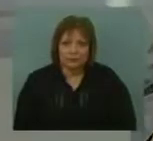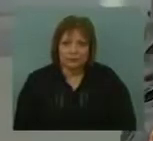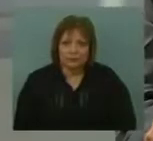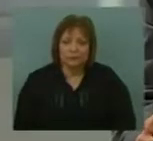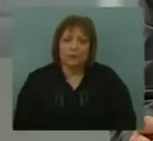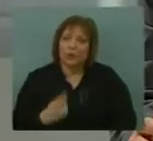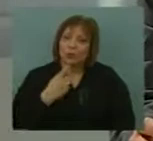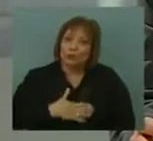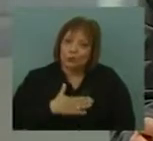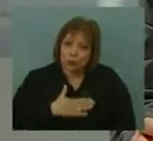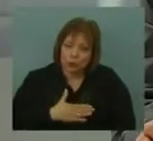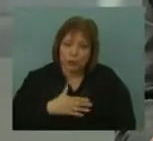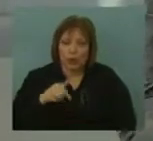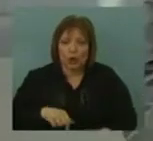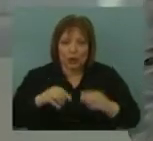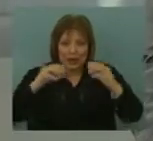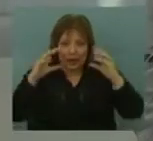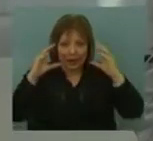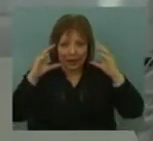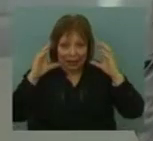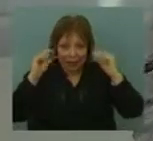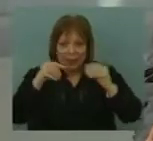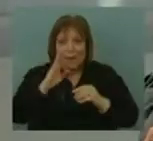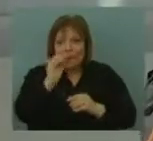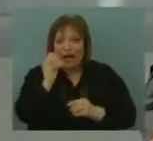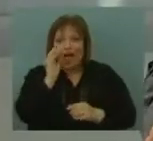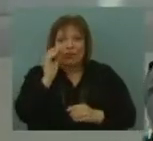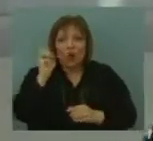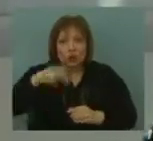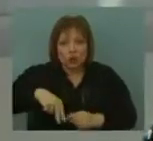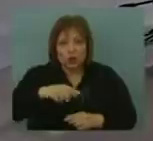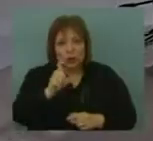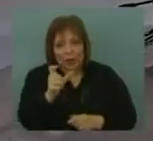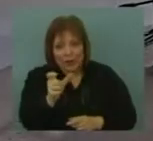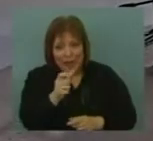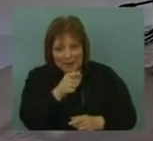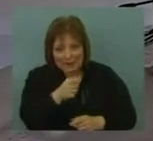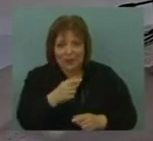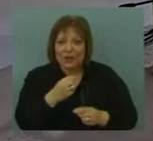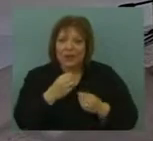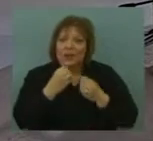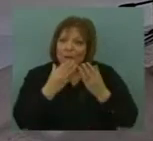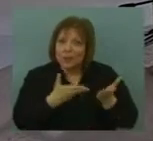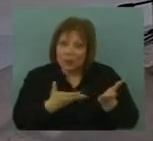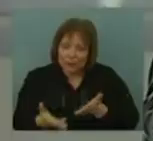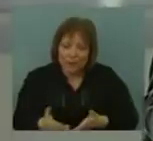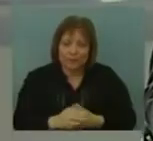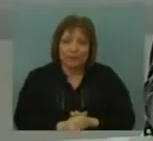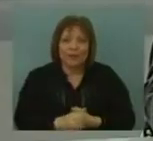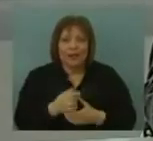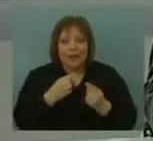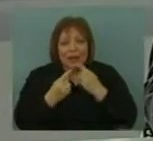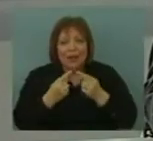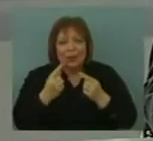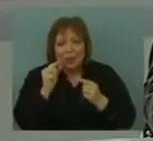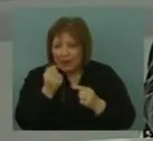Con mucho gusto recibimos esta noche a Álvaro Padrón, que está con nosotros. Hola Álvaro, ¿cómo te va? Un gusto tenerte por acá. Igualmente. Vamos a hablar de un reciente